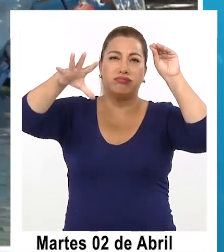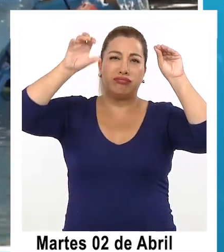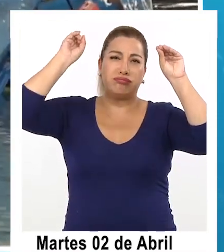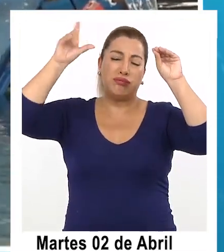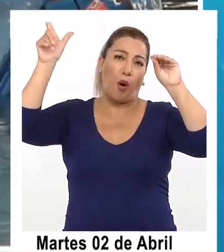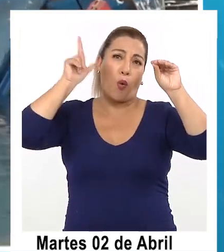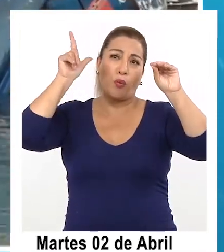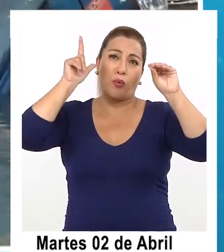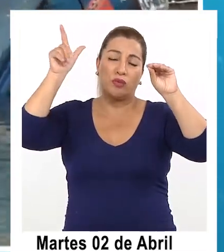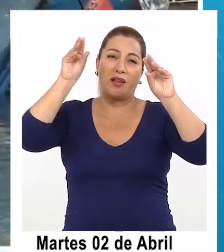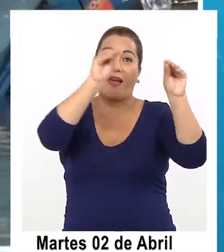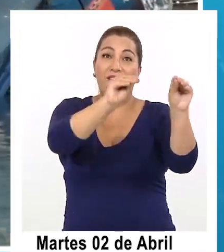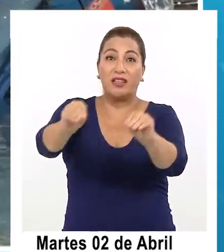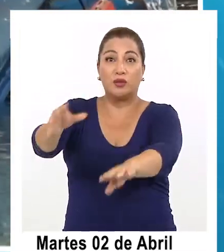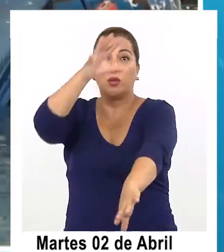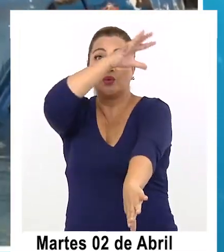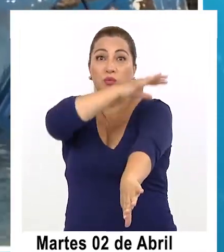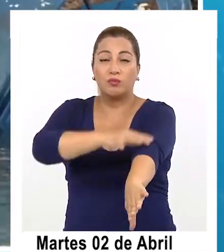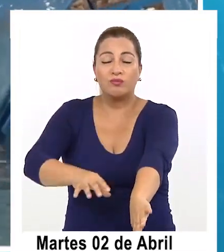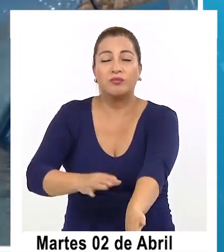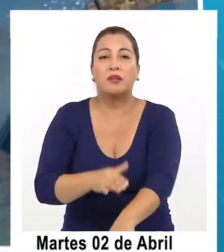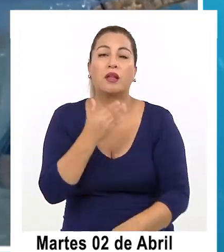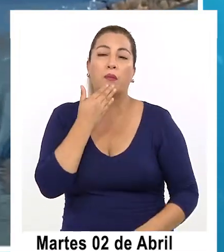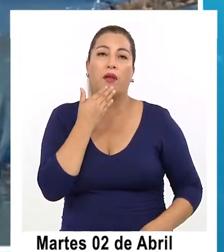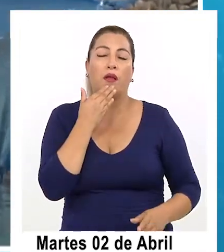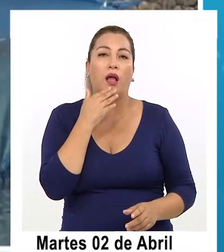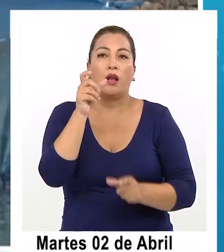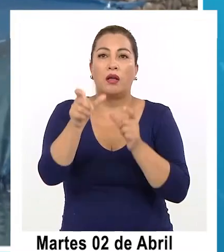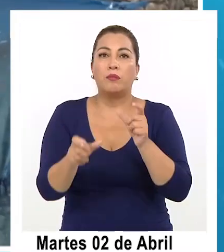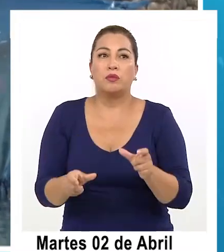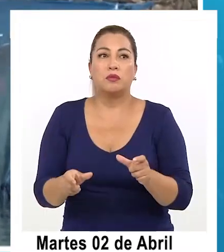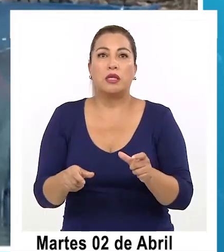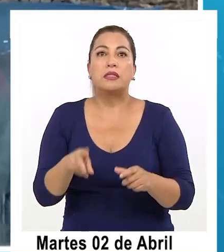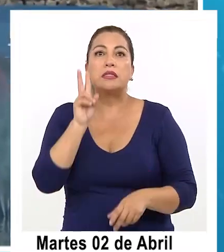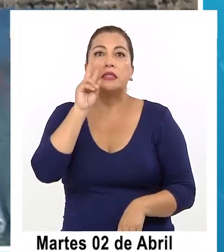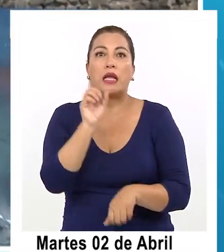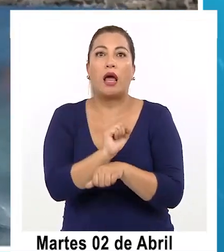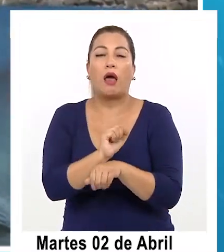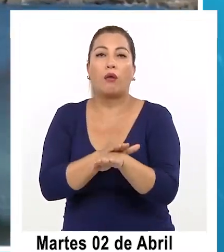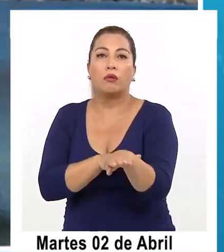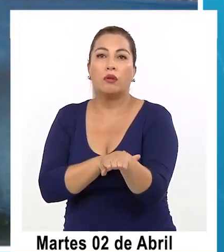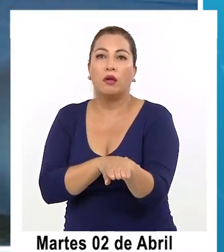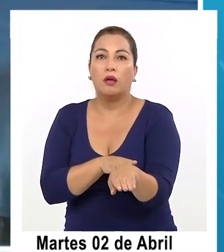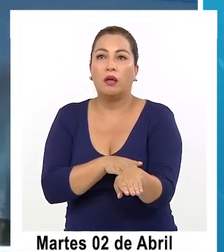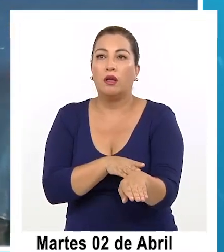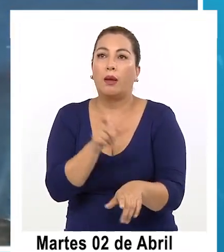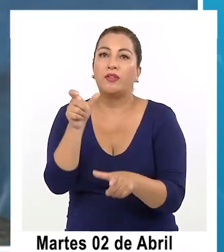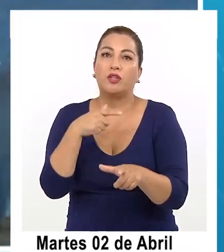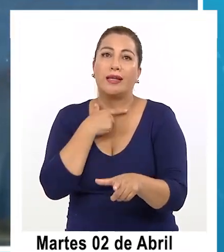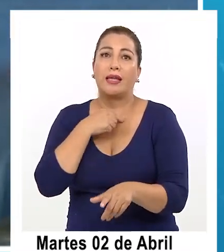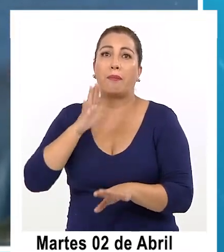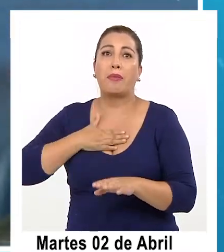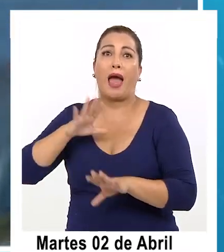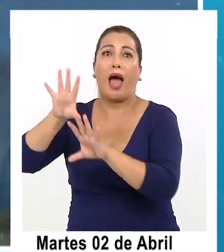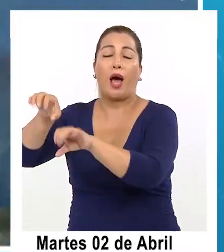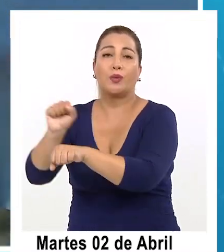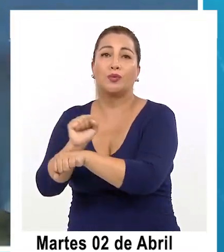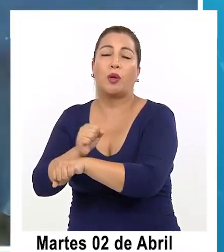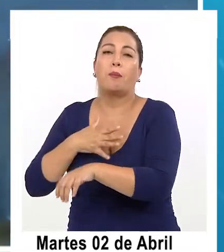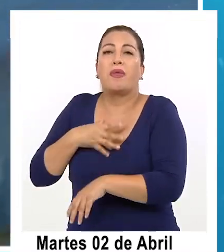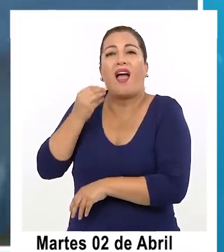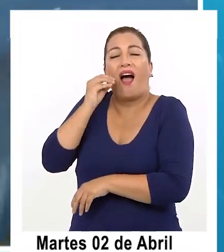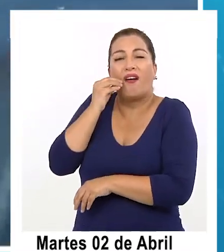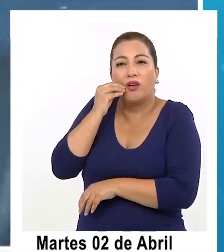ejercicio sin embargo siempre se les dice a la gente por ejemplo evacúes sin auto todo el mundo quiere evacuar en auto porque llevan a la